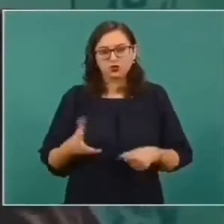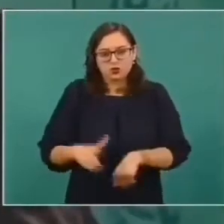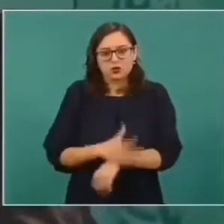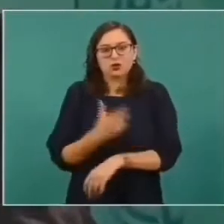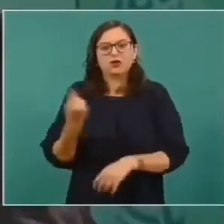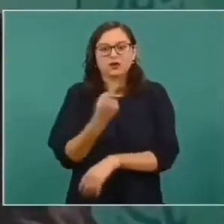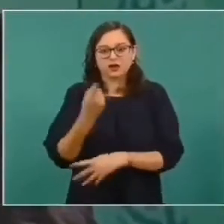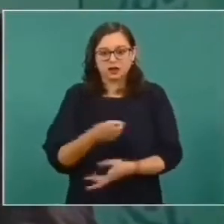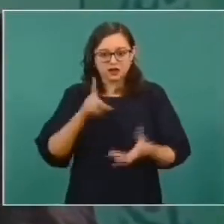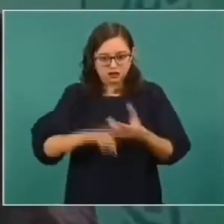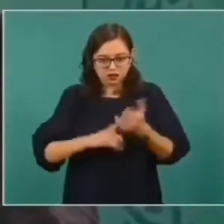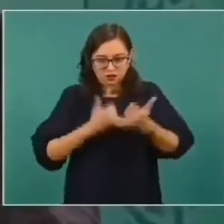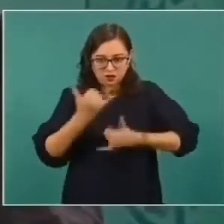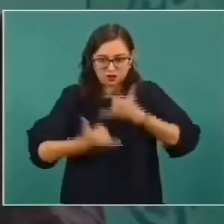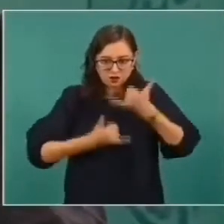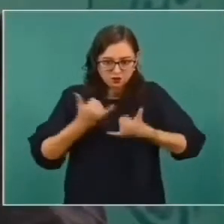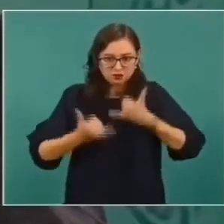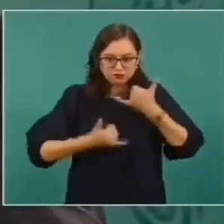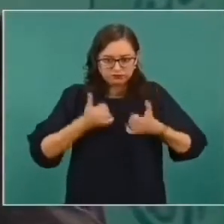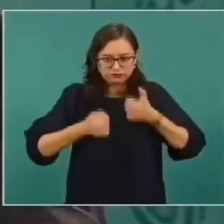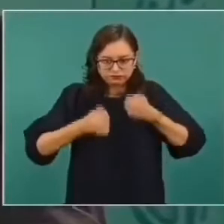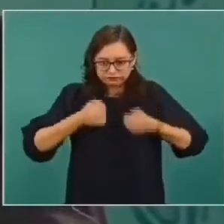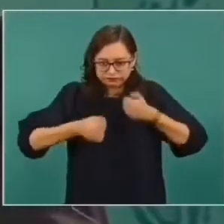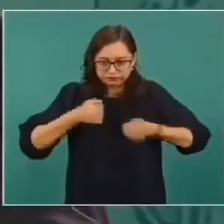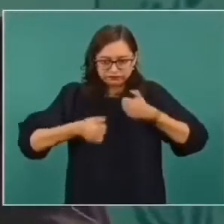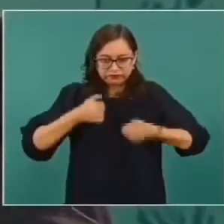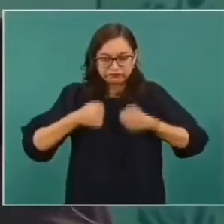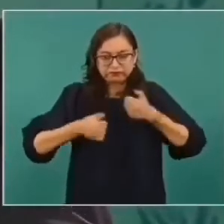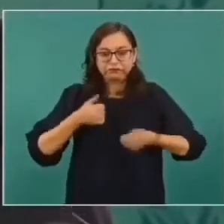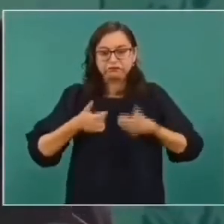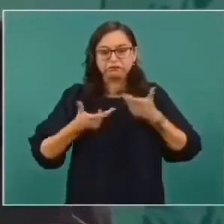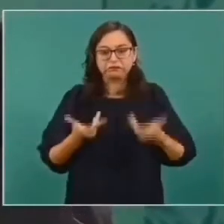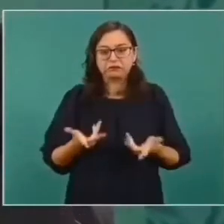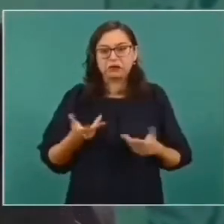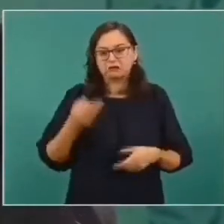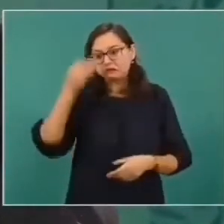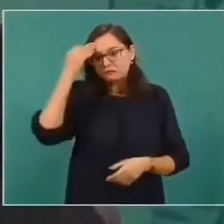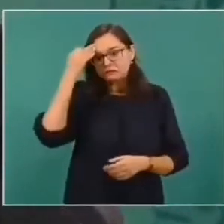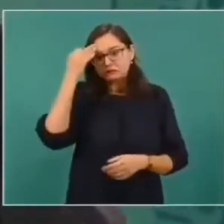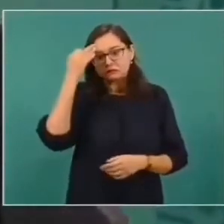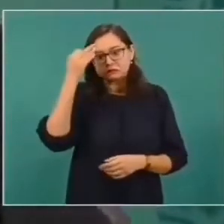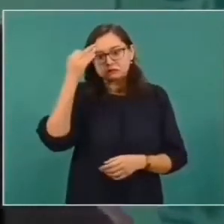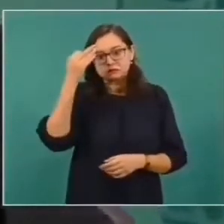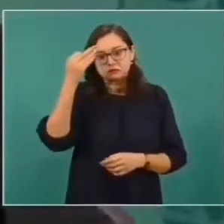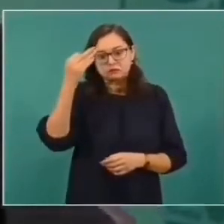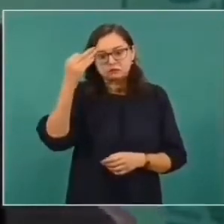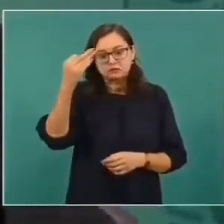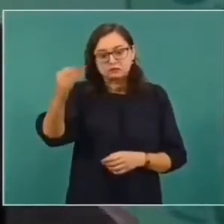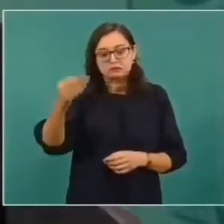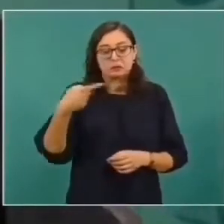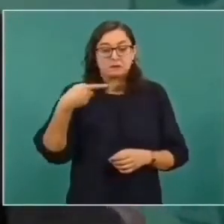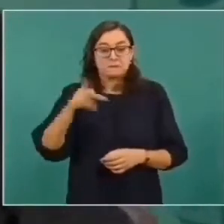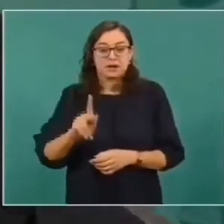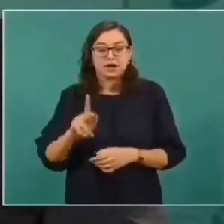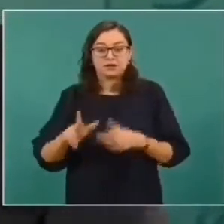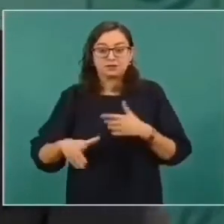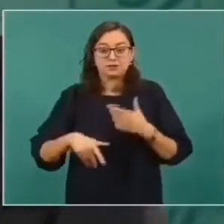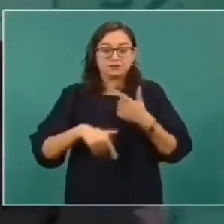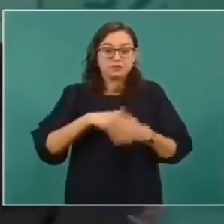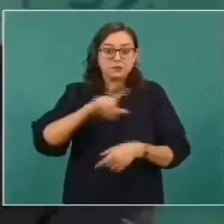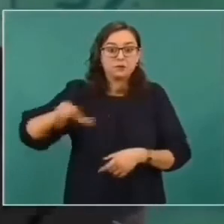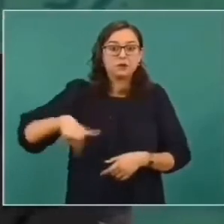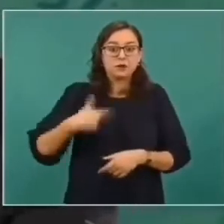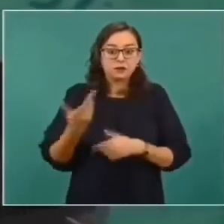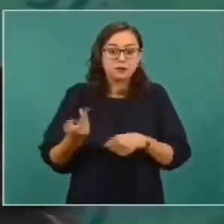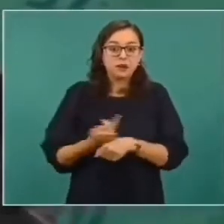entretenerlos, pero no necesariamente